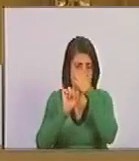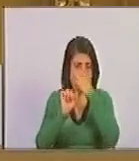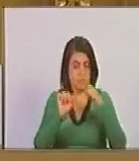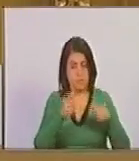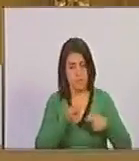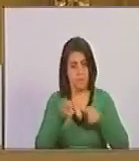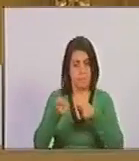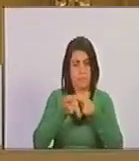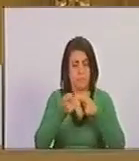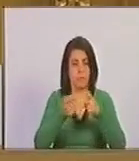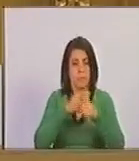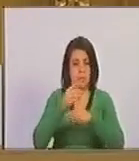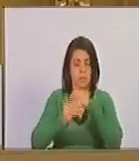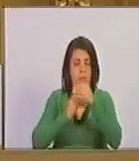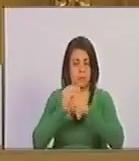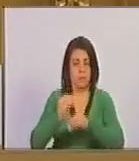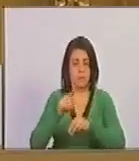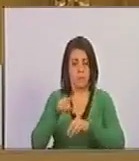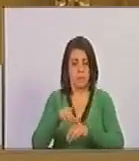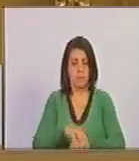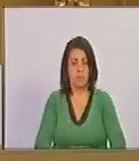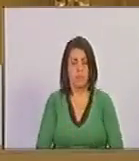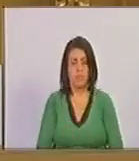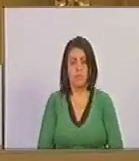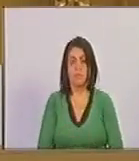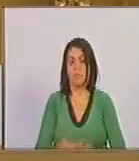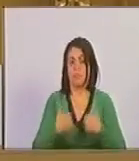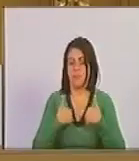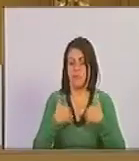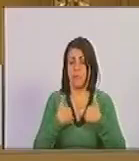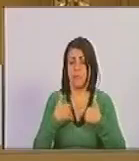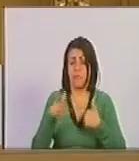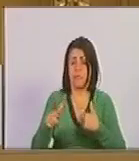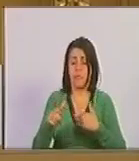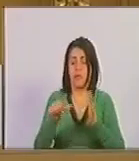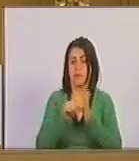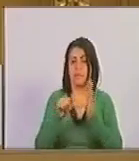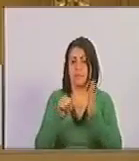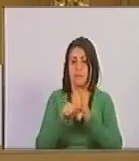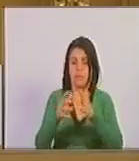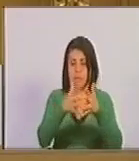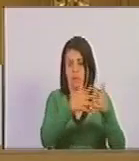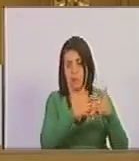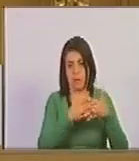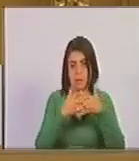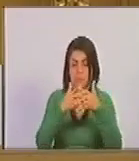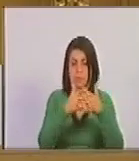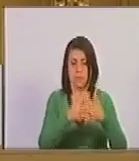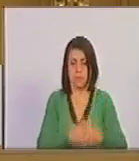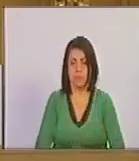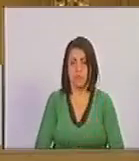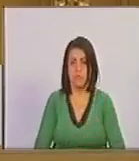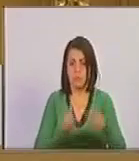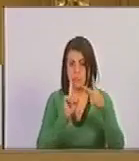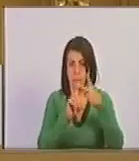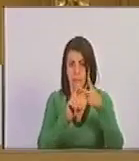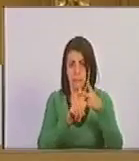de que ha venido siendo víctima de partes del imperio estadounidense.